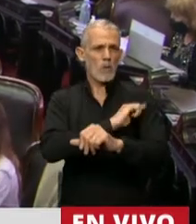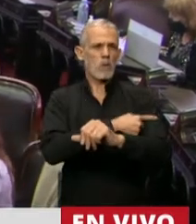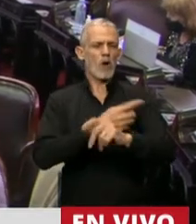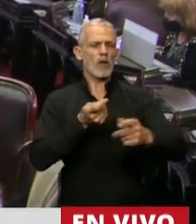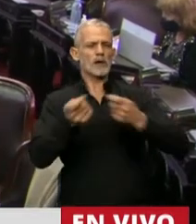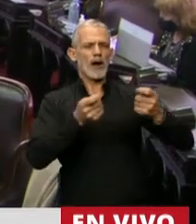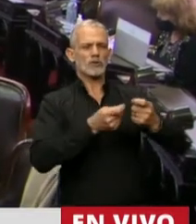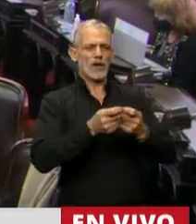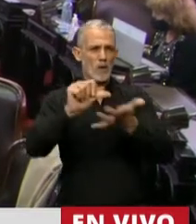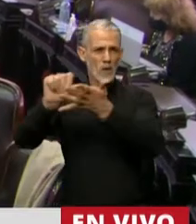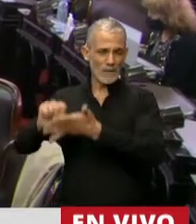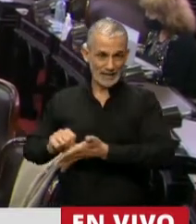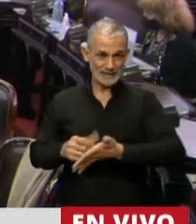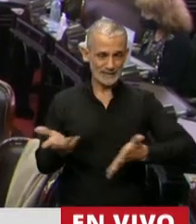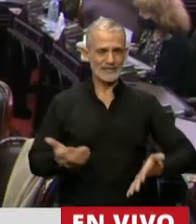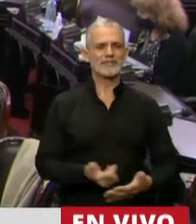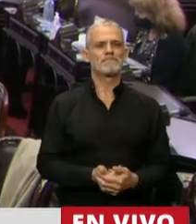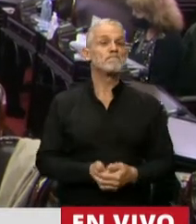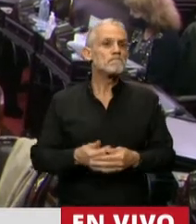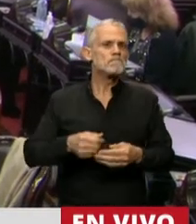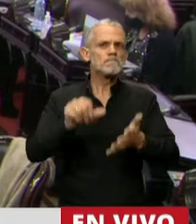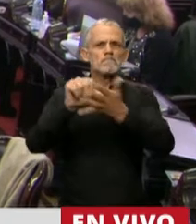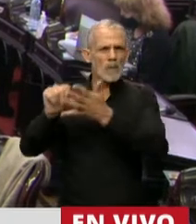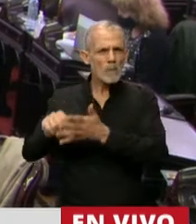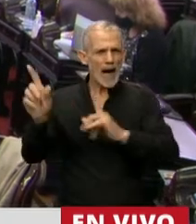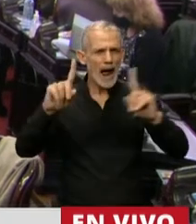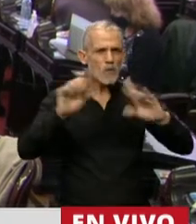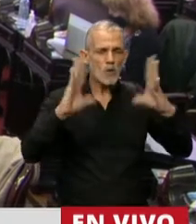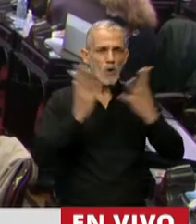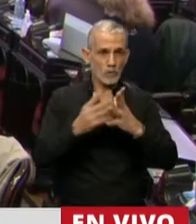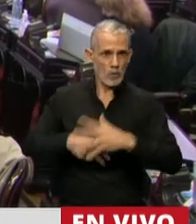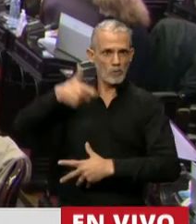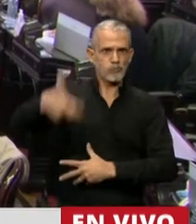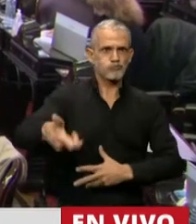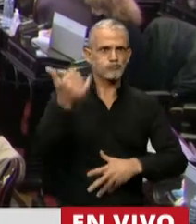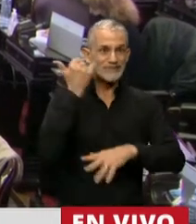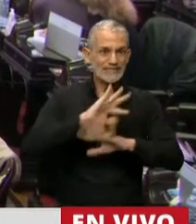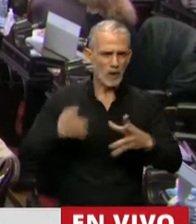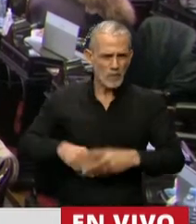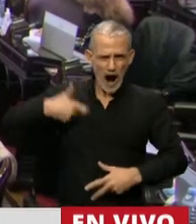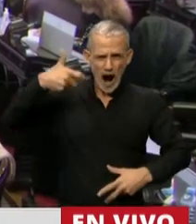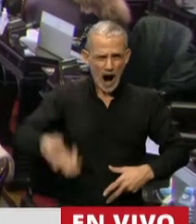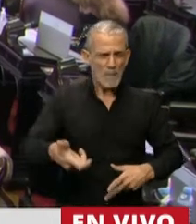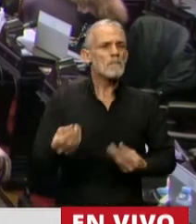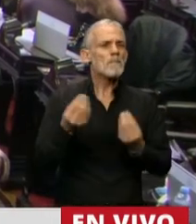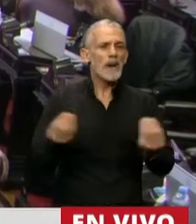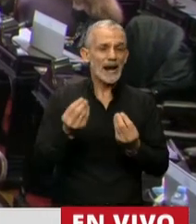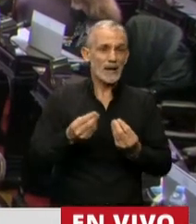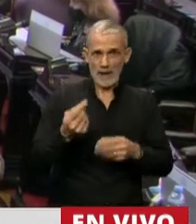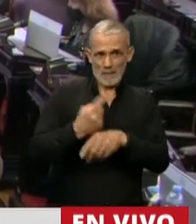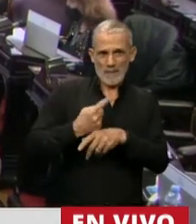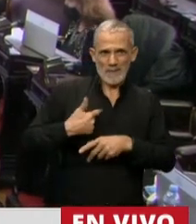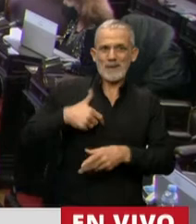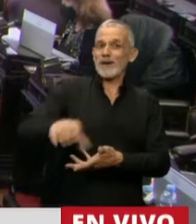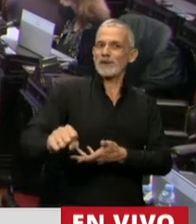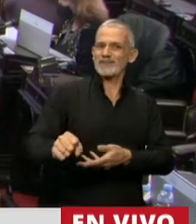para negociar con los países. Muchas naciones han invertido cantidades enormes para poder tener